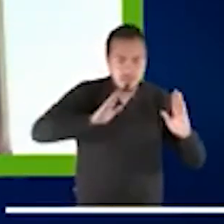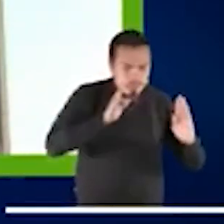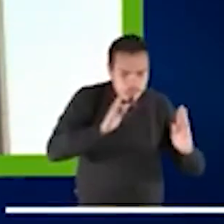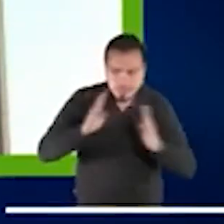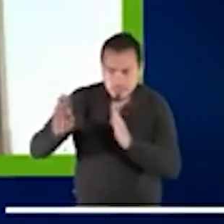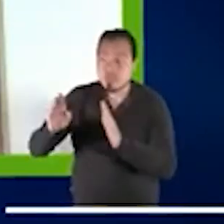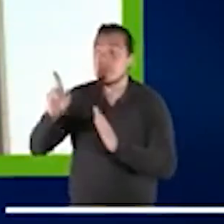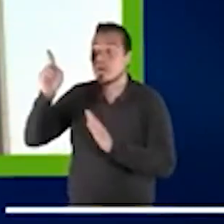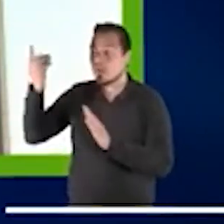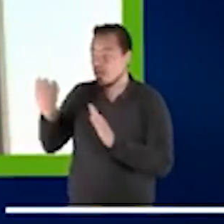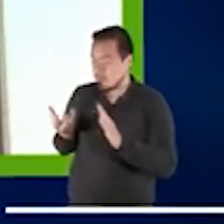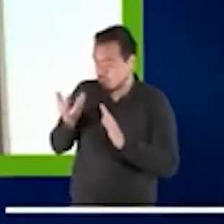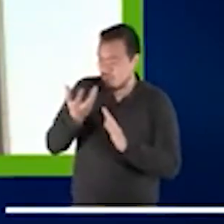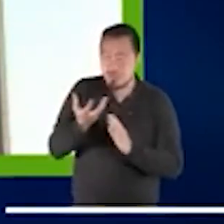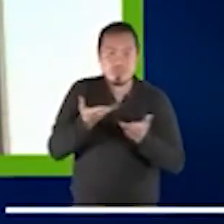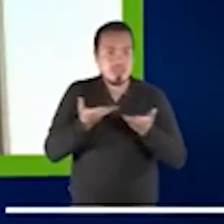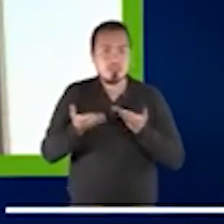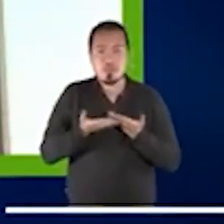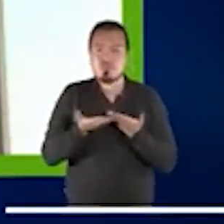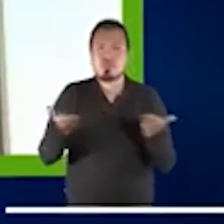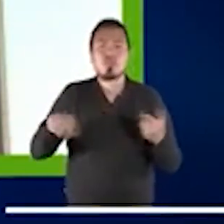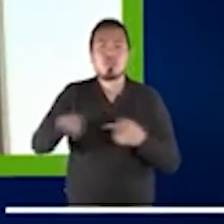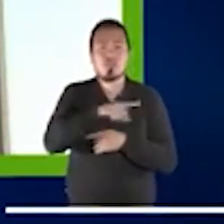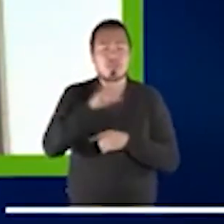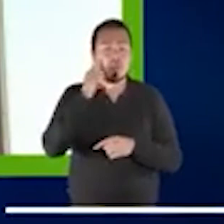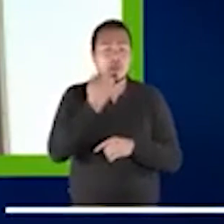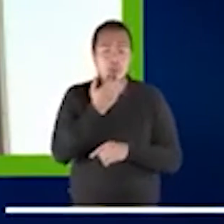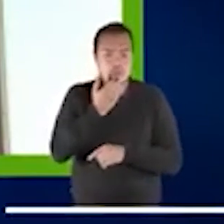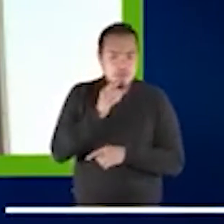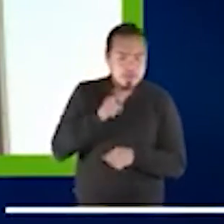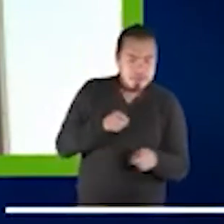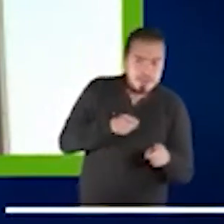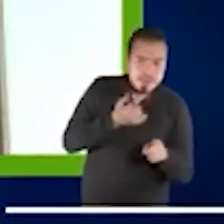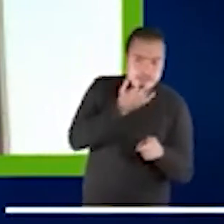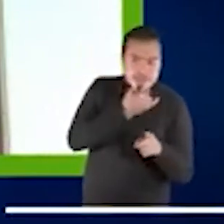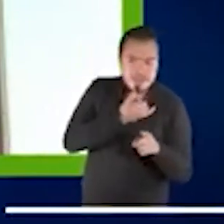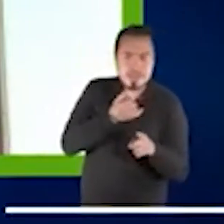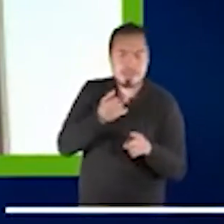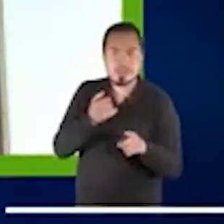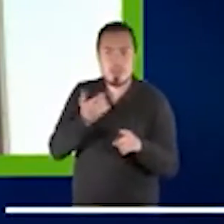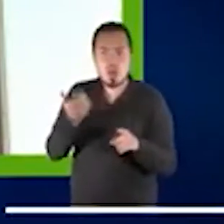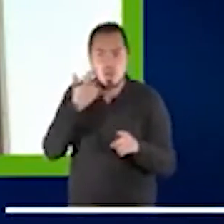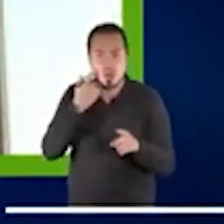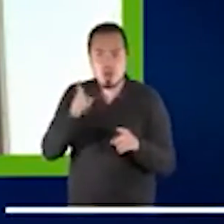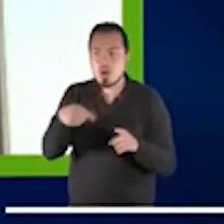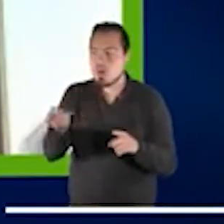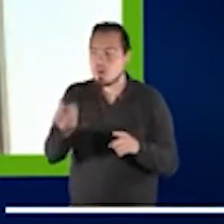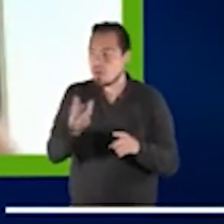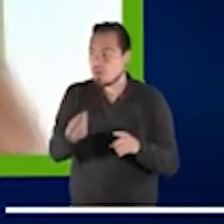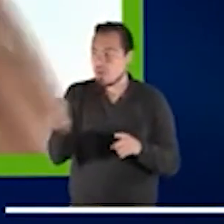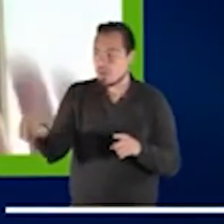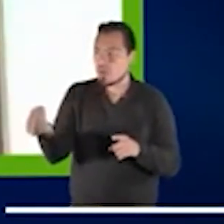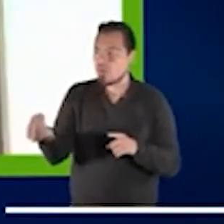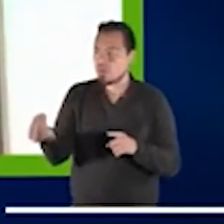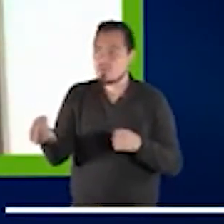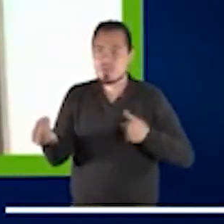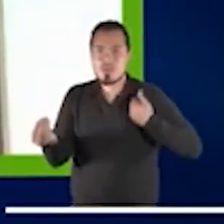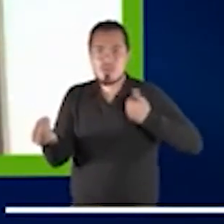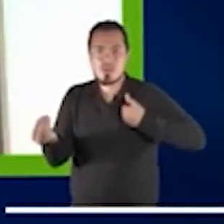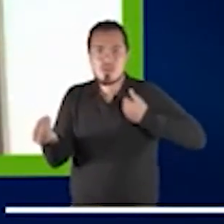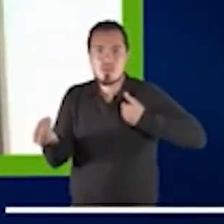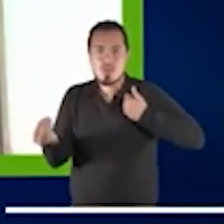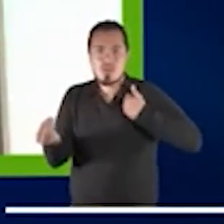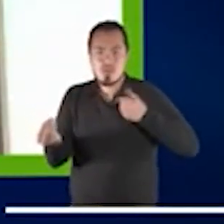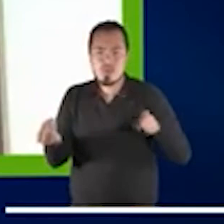secretamente para que no fueran criminalizados porque se habían encontrado con otros adolescentes, pero para que tuvieran un